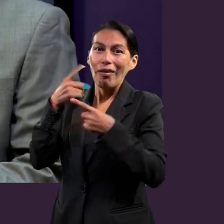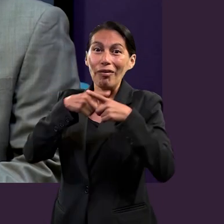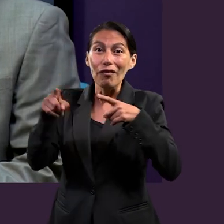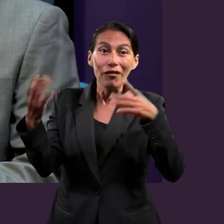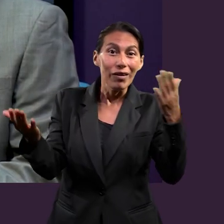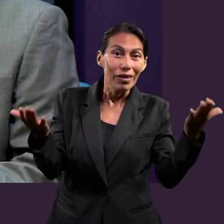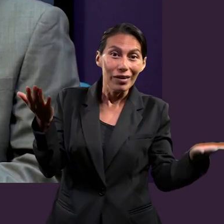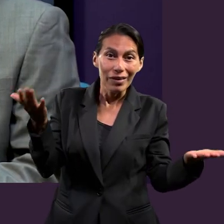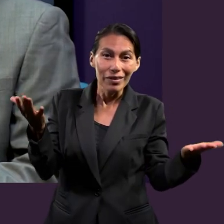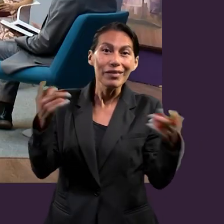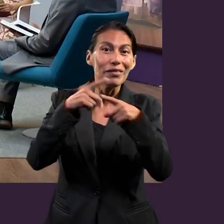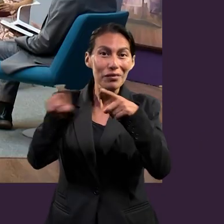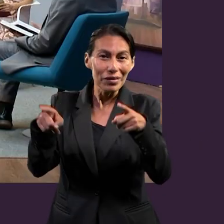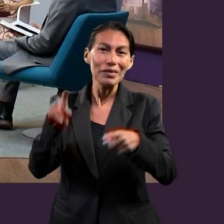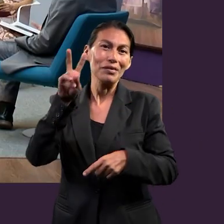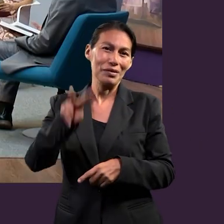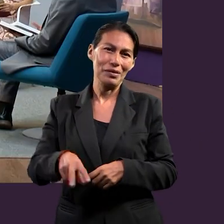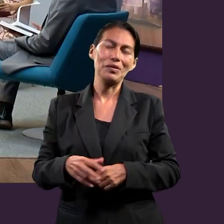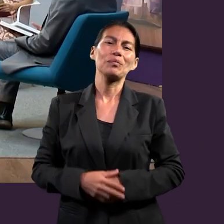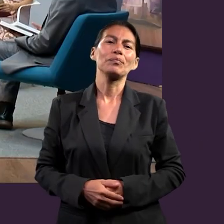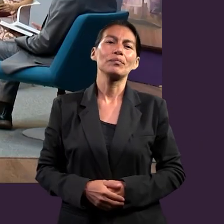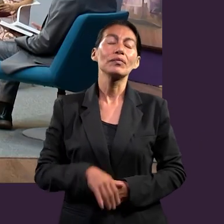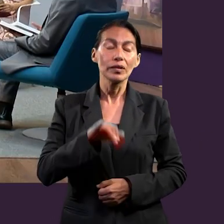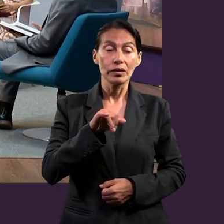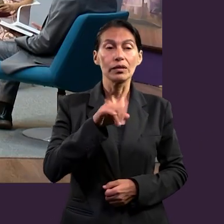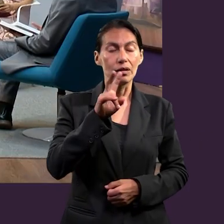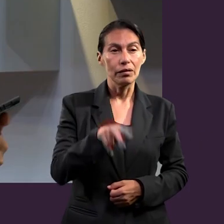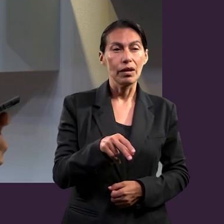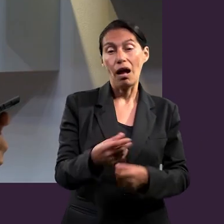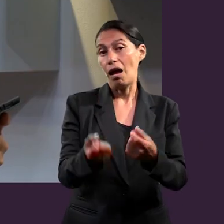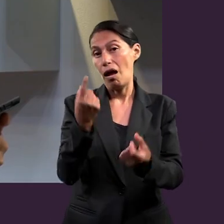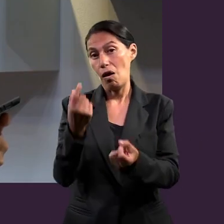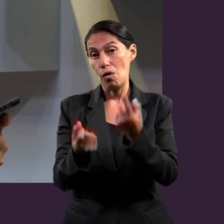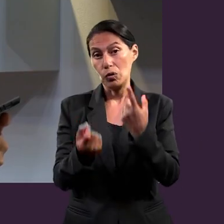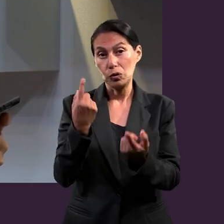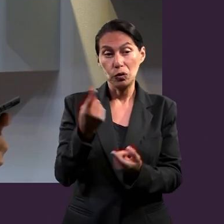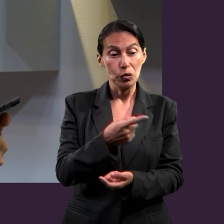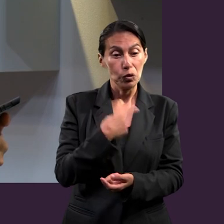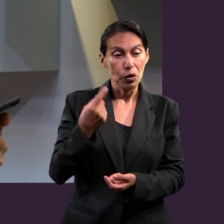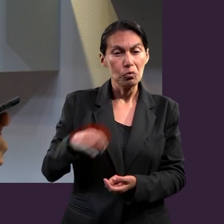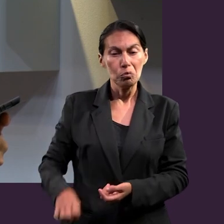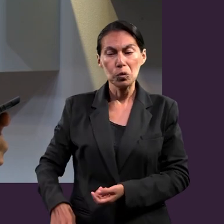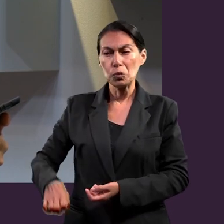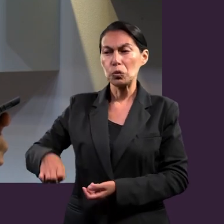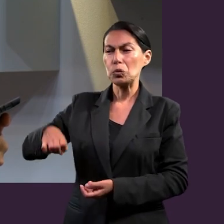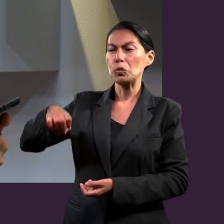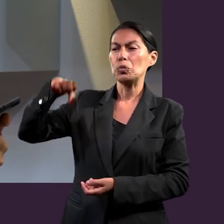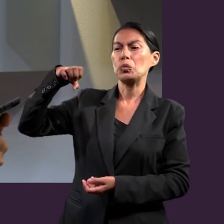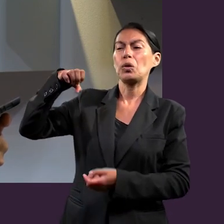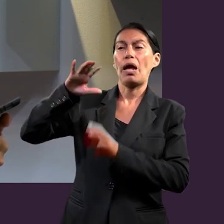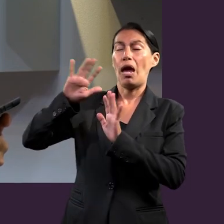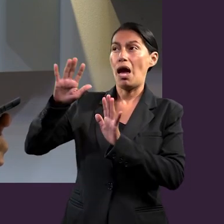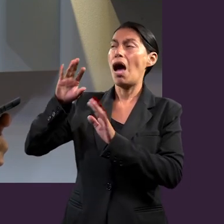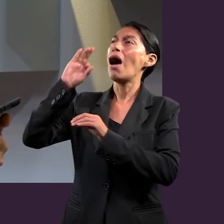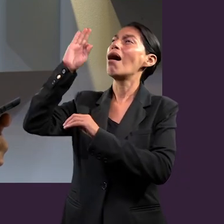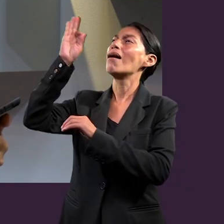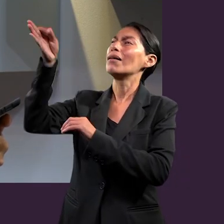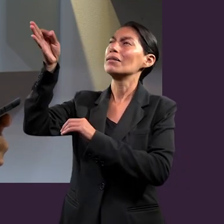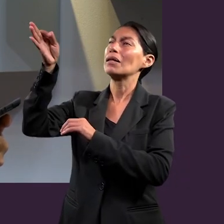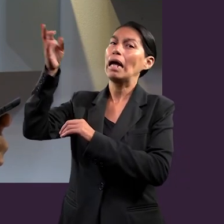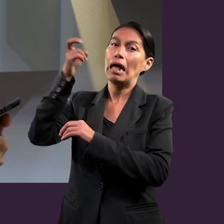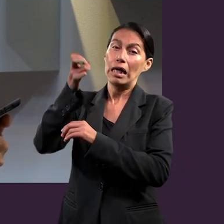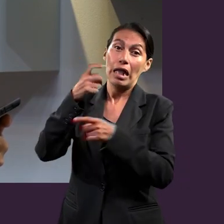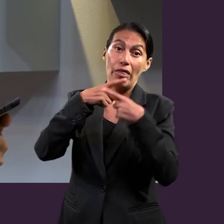nuestra vida. Sí, a algunos de nosotros nos ha pasado que nos convertimos a Cristo y a grandes, ¿no? Y